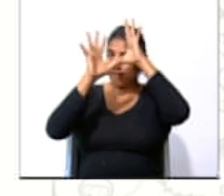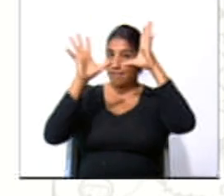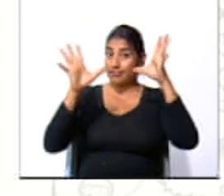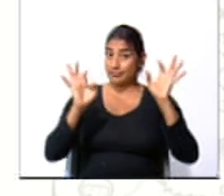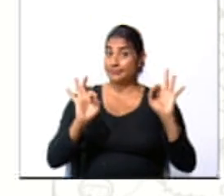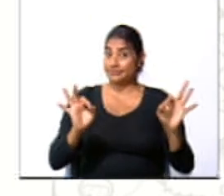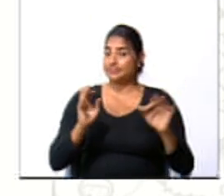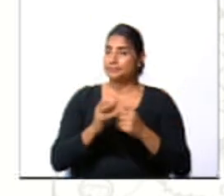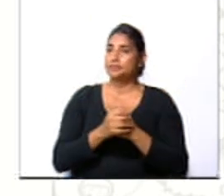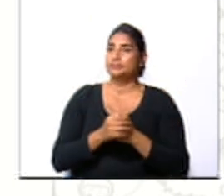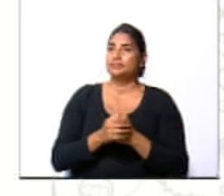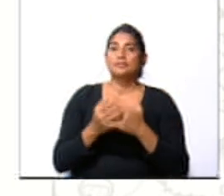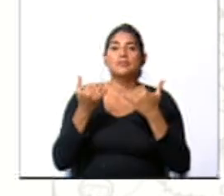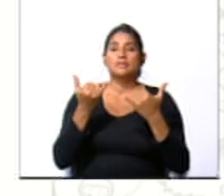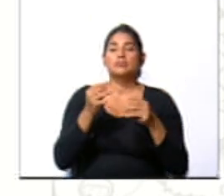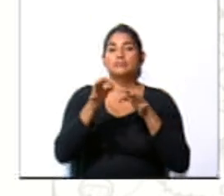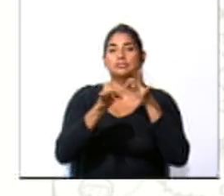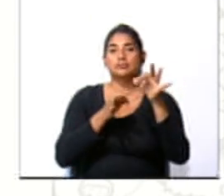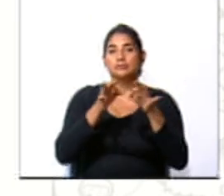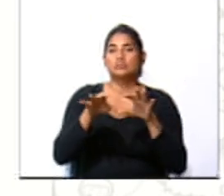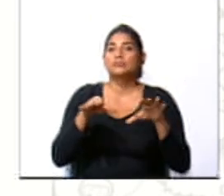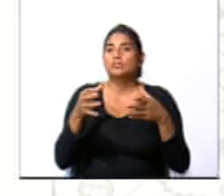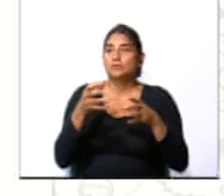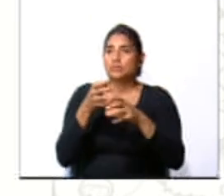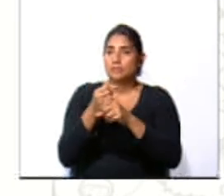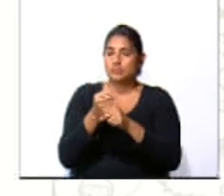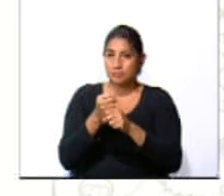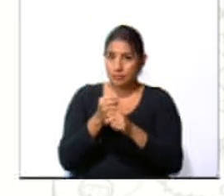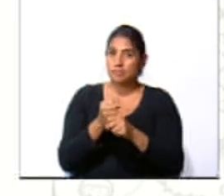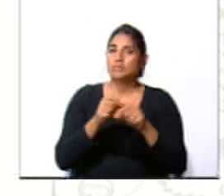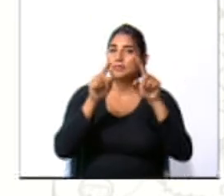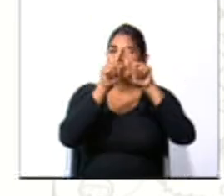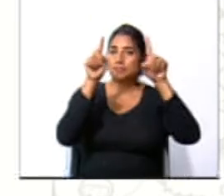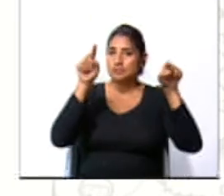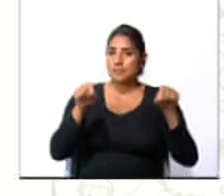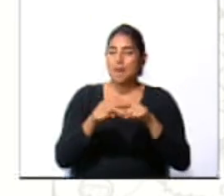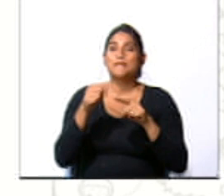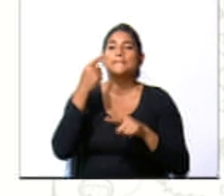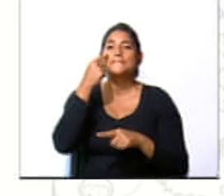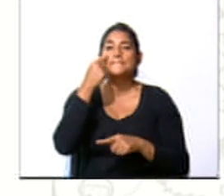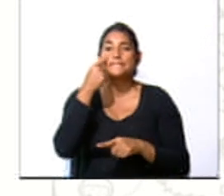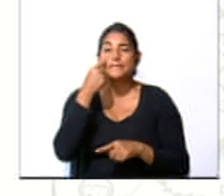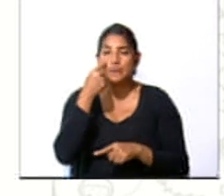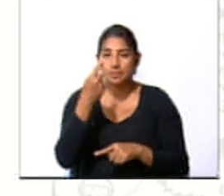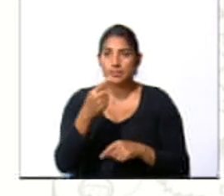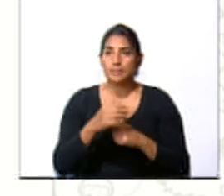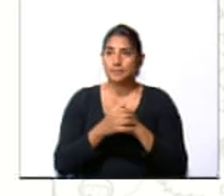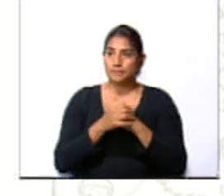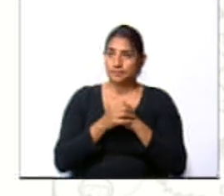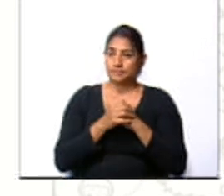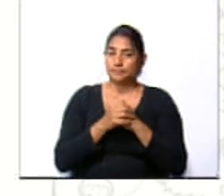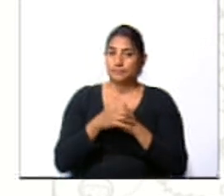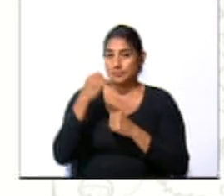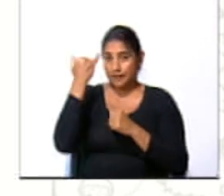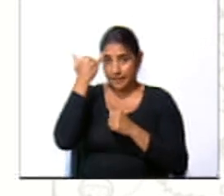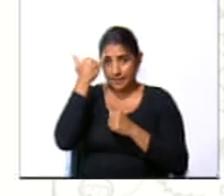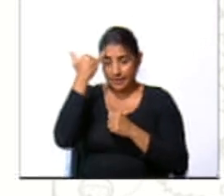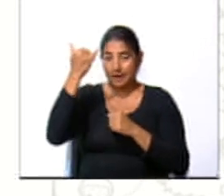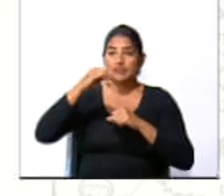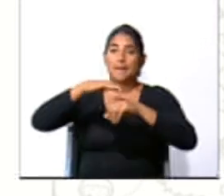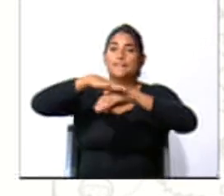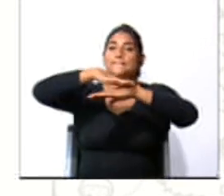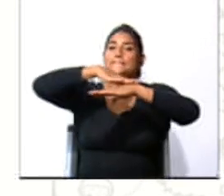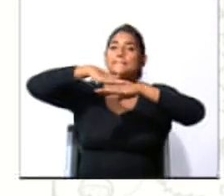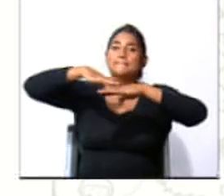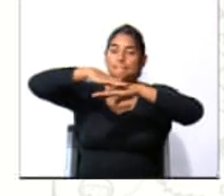bien. Ahora quiero explicarles cómo se elabora un esquema. De acuerdo, vamos a iniciar con la idea fundamental o